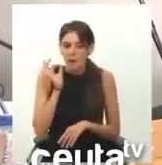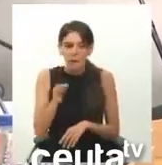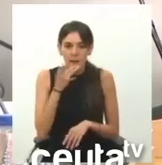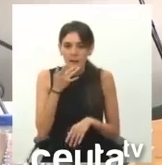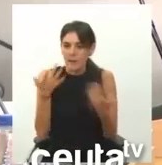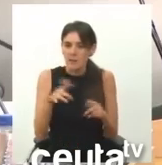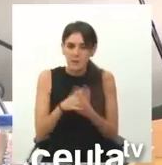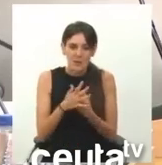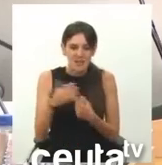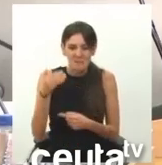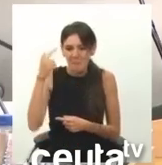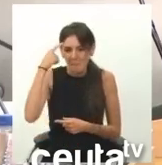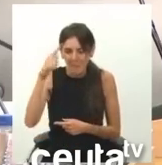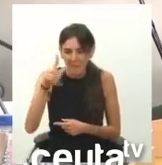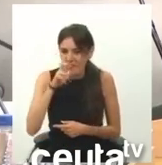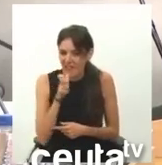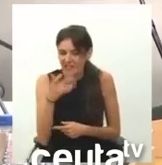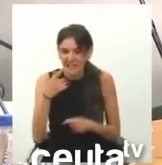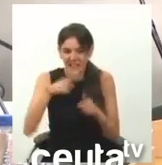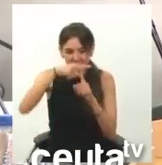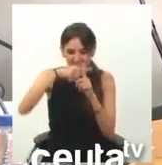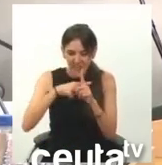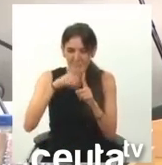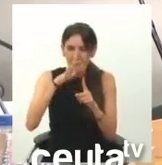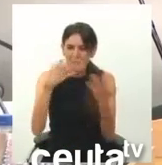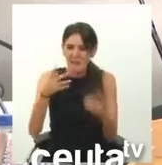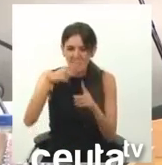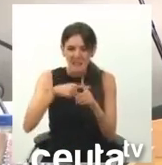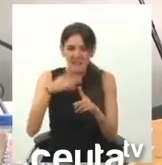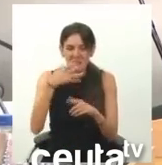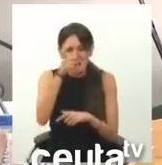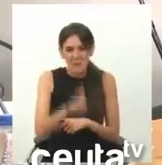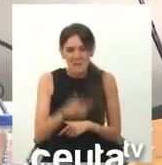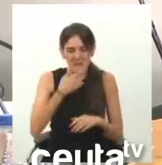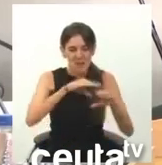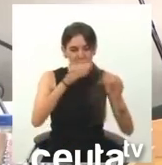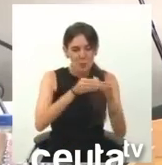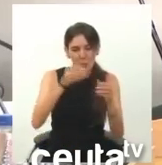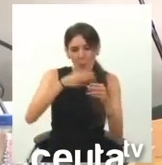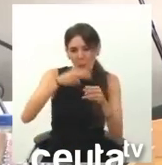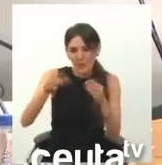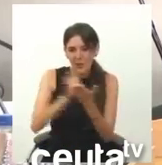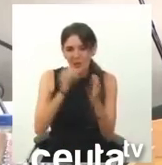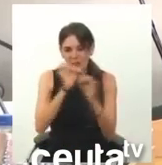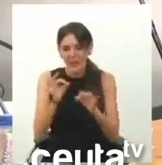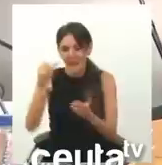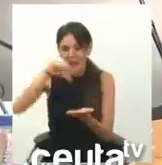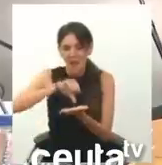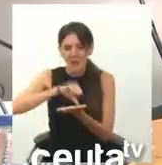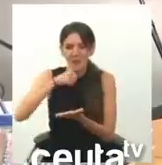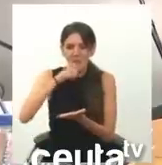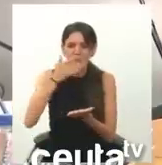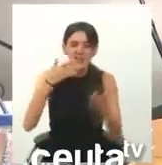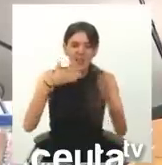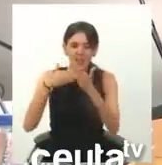es patético el escaso nivel que tiene este grupo político que ha venido a la ciudad nada más que a